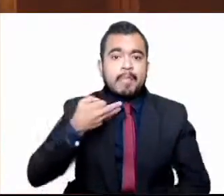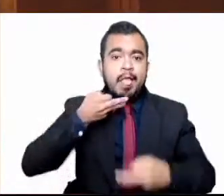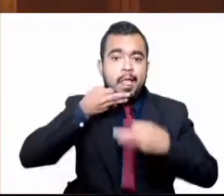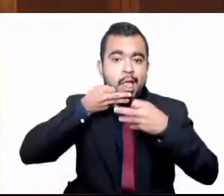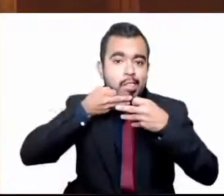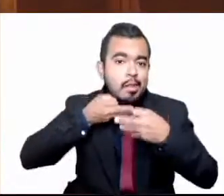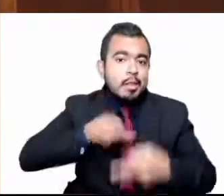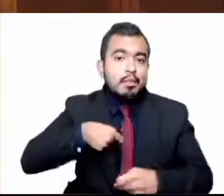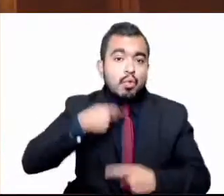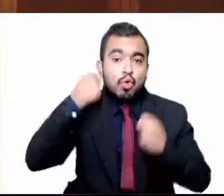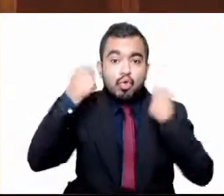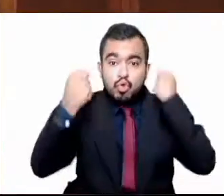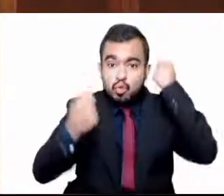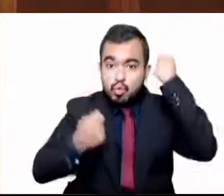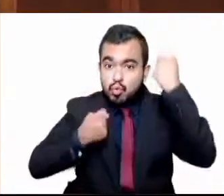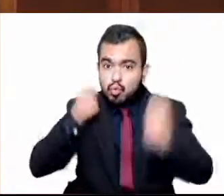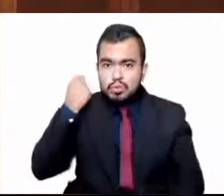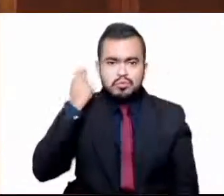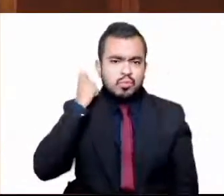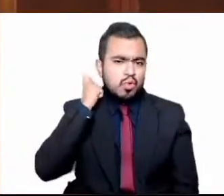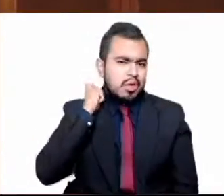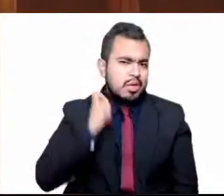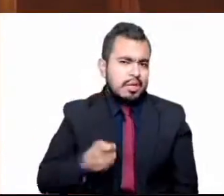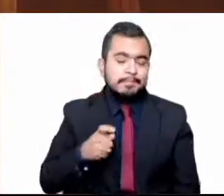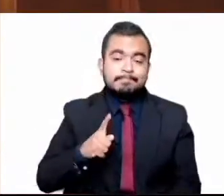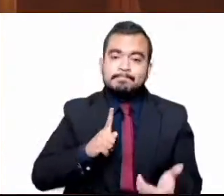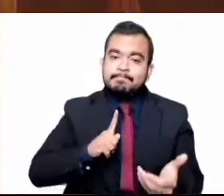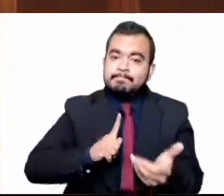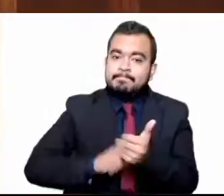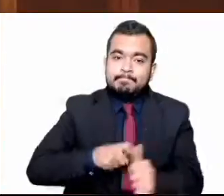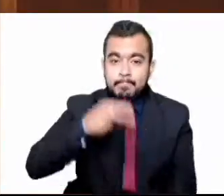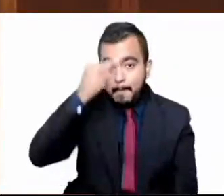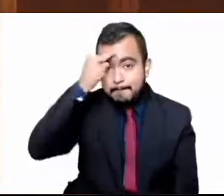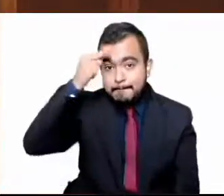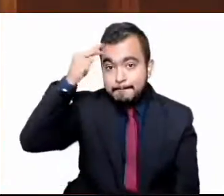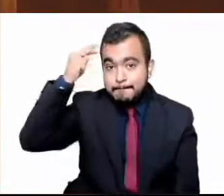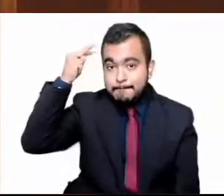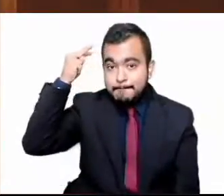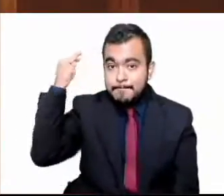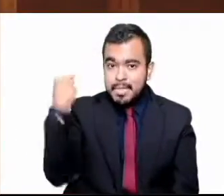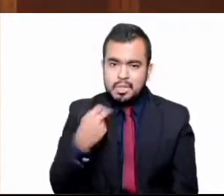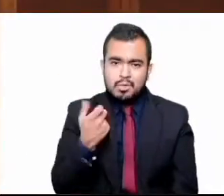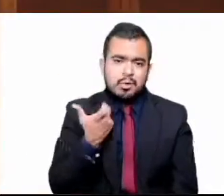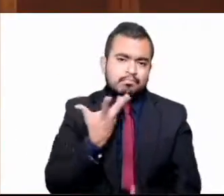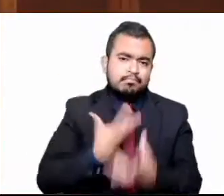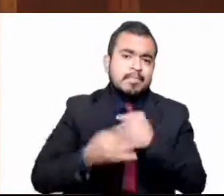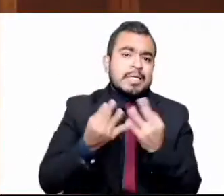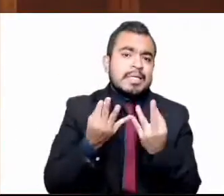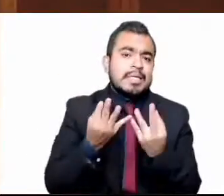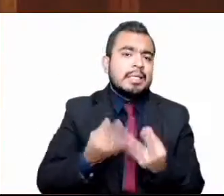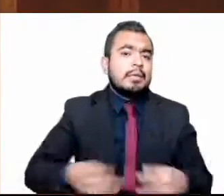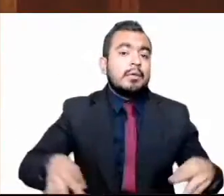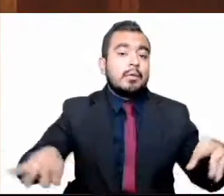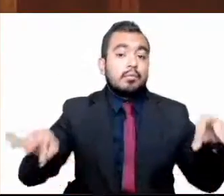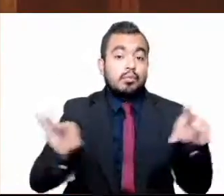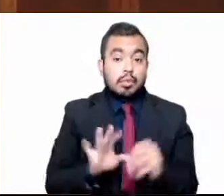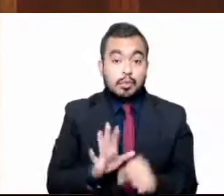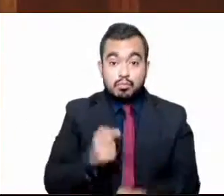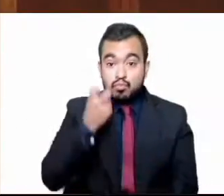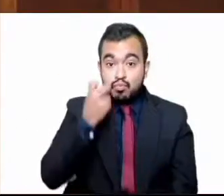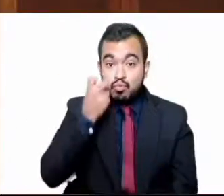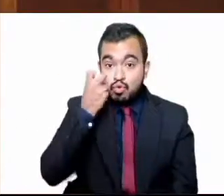sectores preponderantes en la economía mexicana. Por ello, tanto en México como en el mundo,